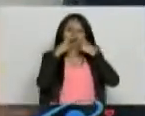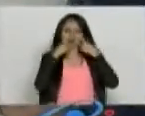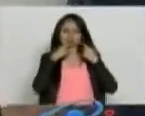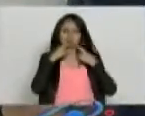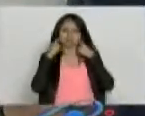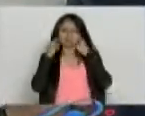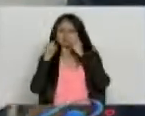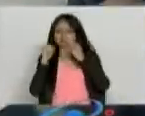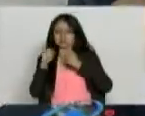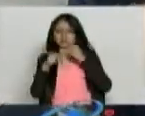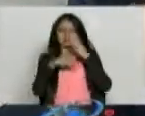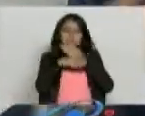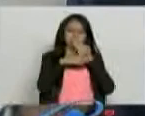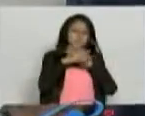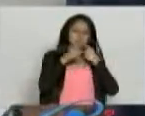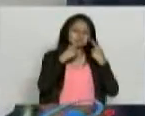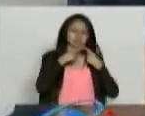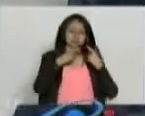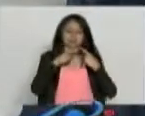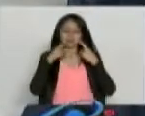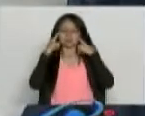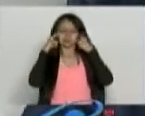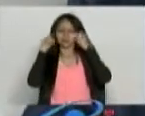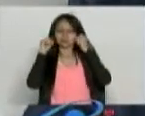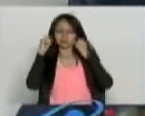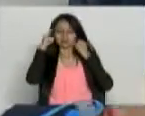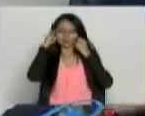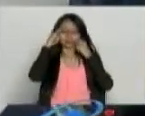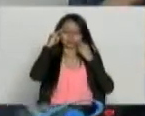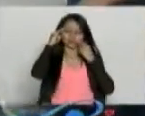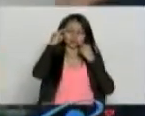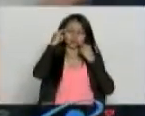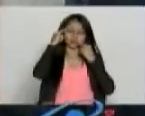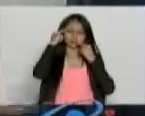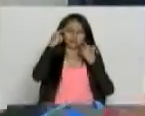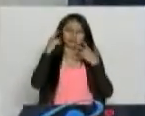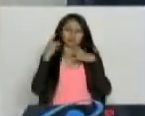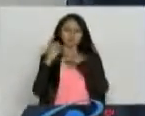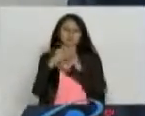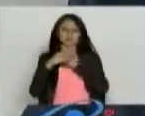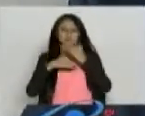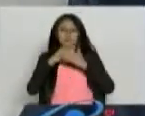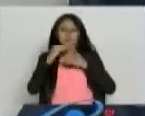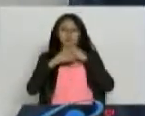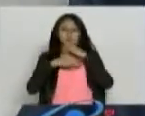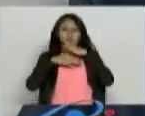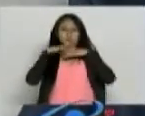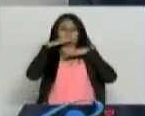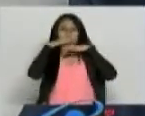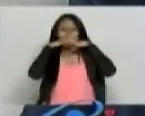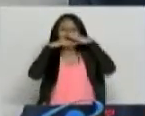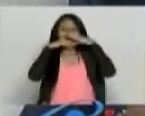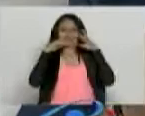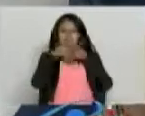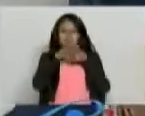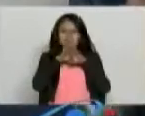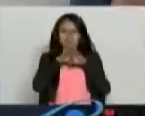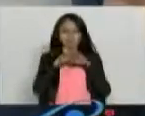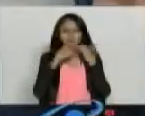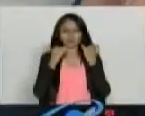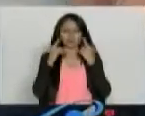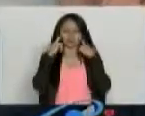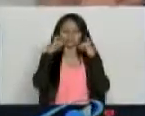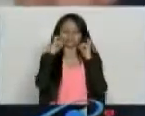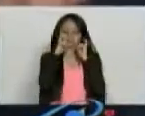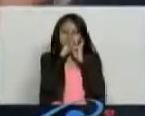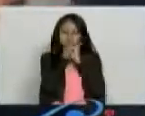complicaciones que nosotros mismos nos sumergimos, nos ahogamos en ellas. Y a través de la meditación